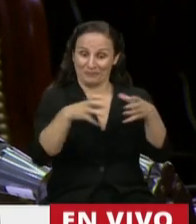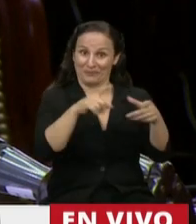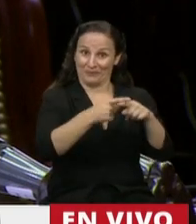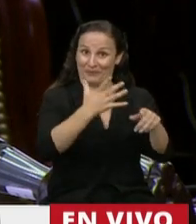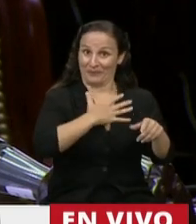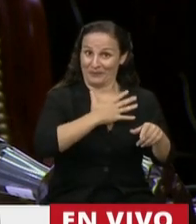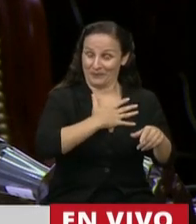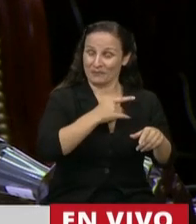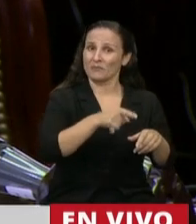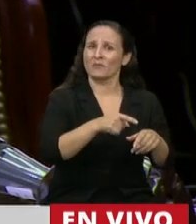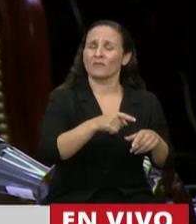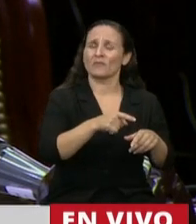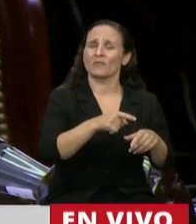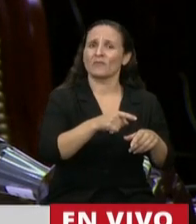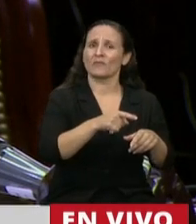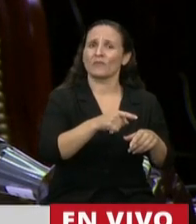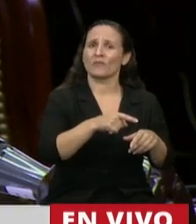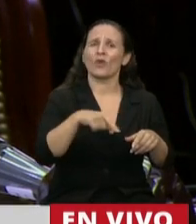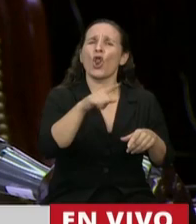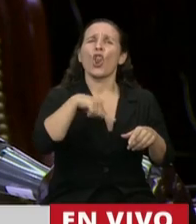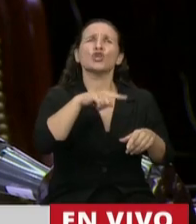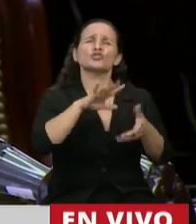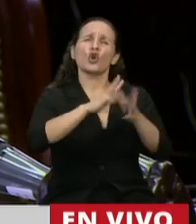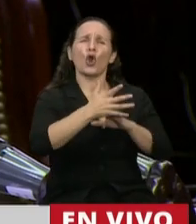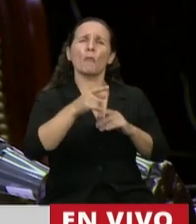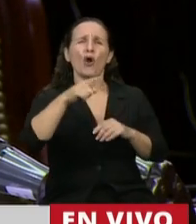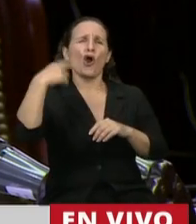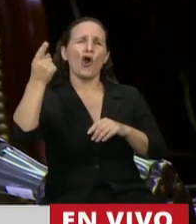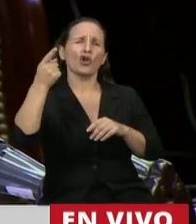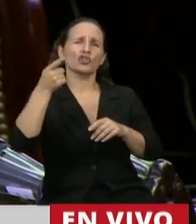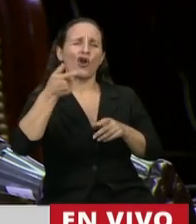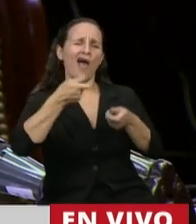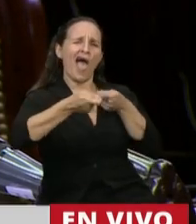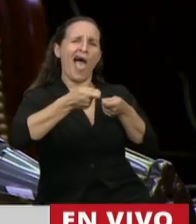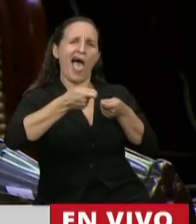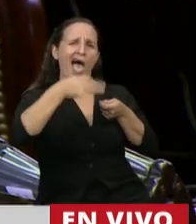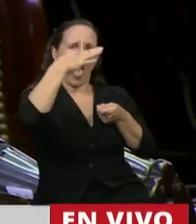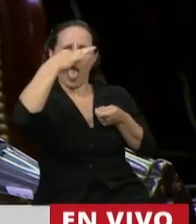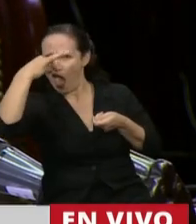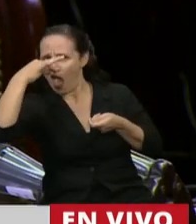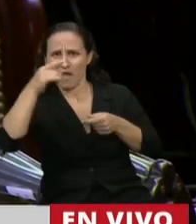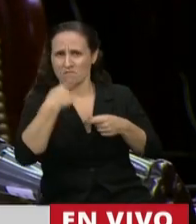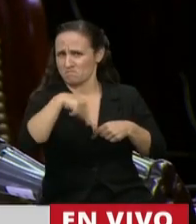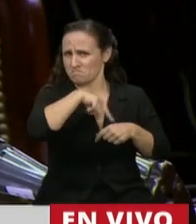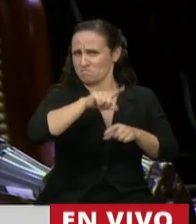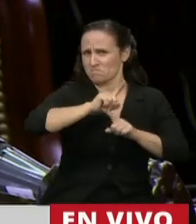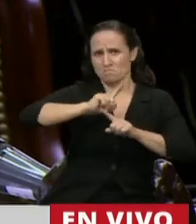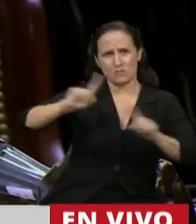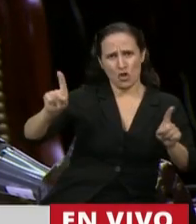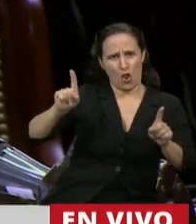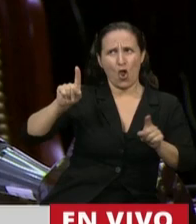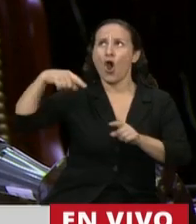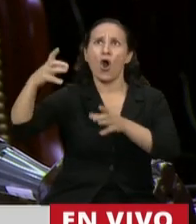Unidad Federal para el Desarrollo no vamos de la nariz de ninguna decisión que tome ni otro partido político, ni otro